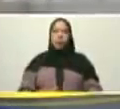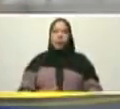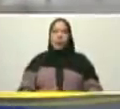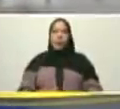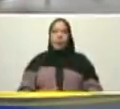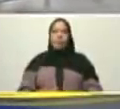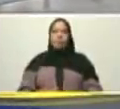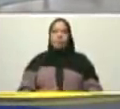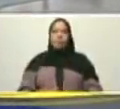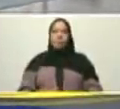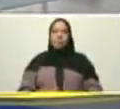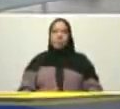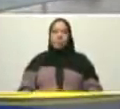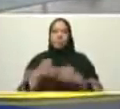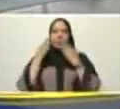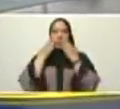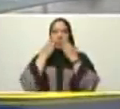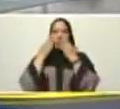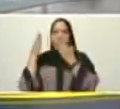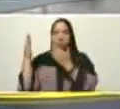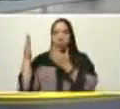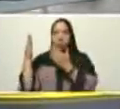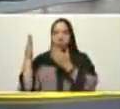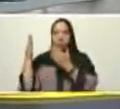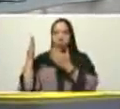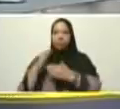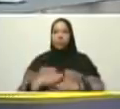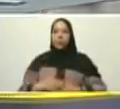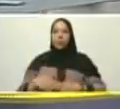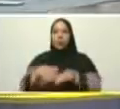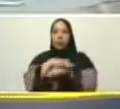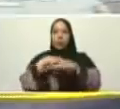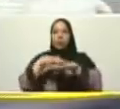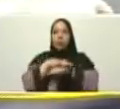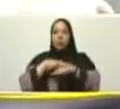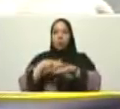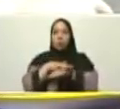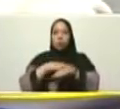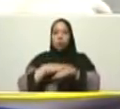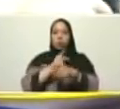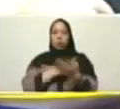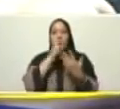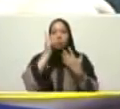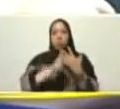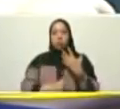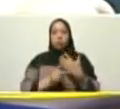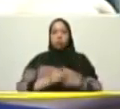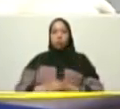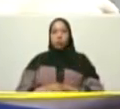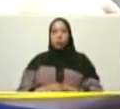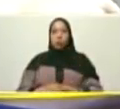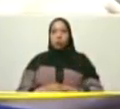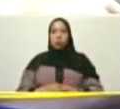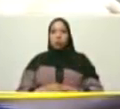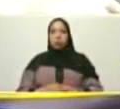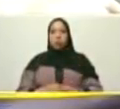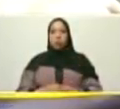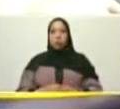Yelitse Santaella ministra del poder popular para la educación Naguara